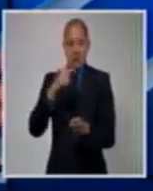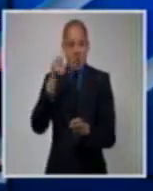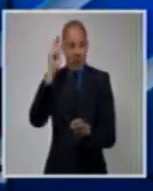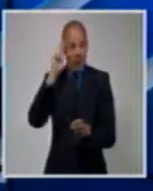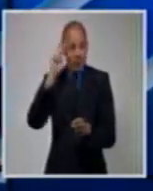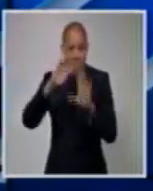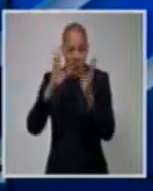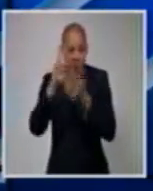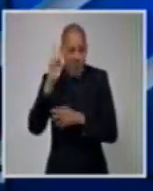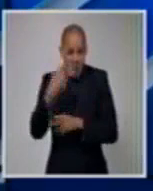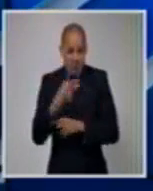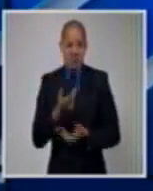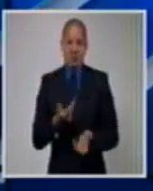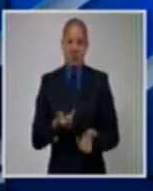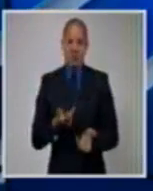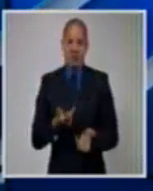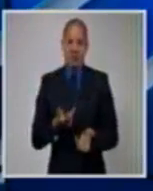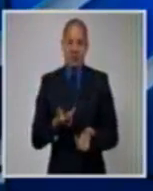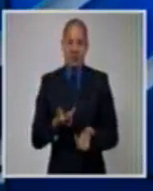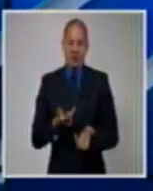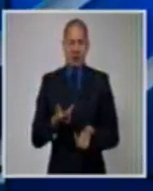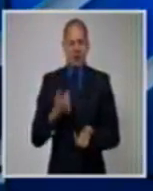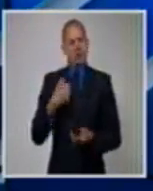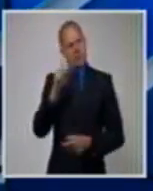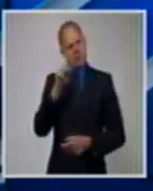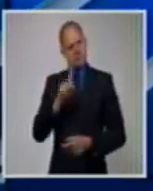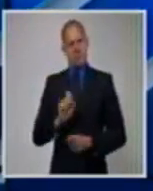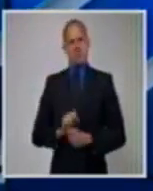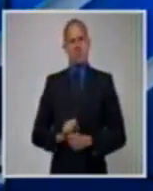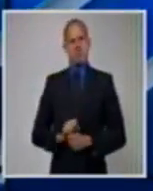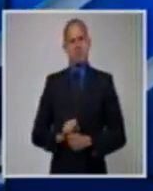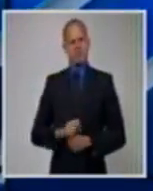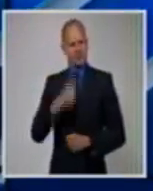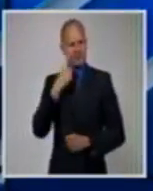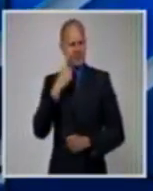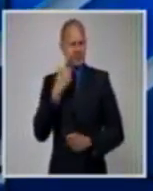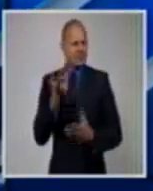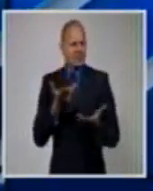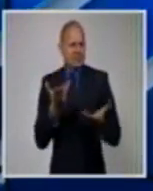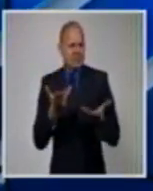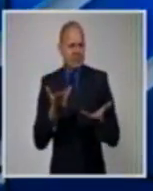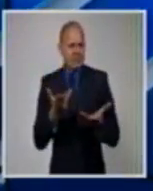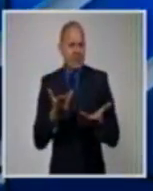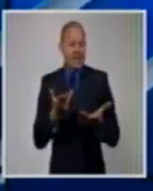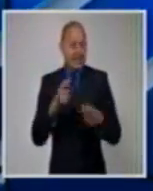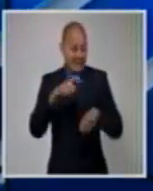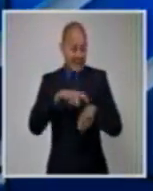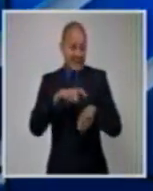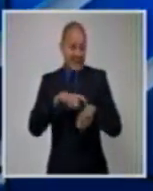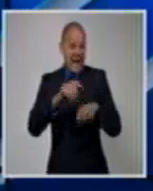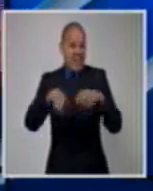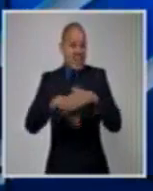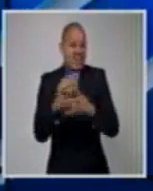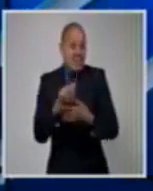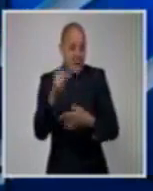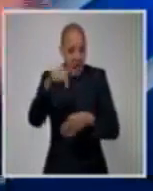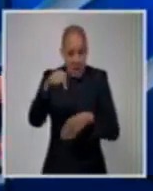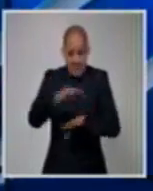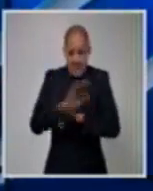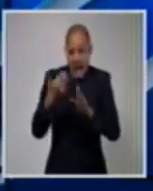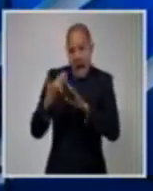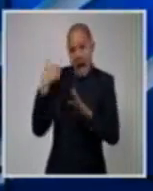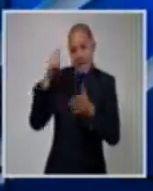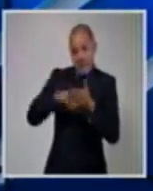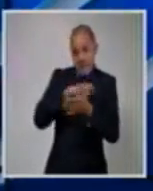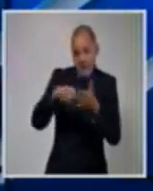reaccionar? Yo creo que de lo que se trata es que veas la coincidencia en que el día que hemos otra vez decidido que continúe el